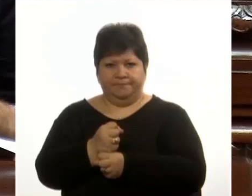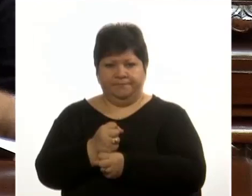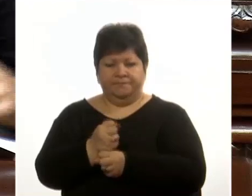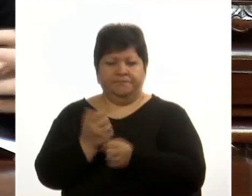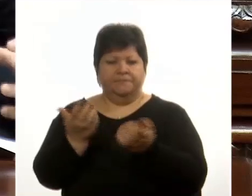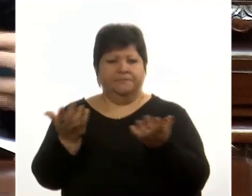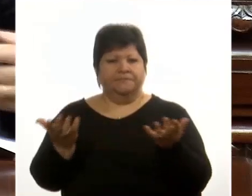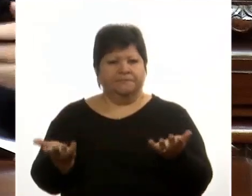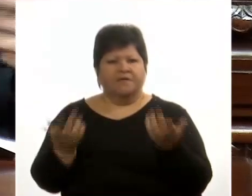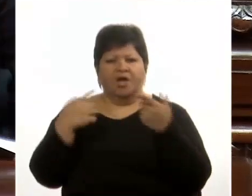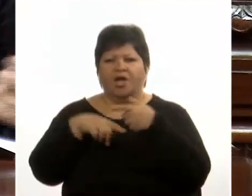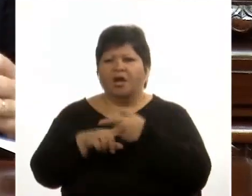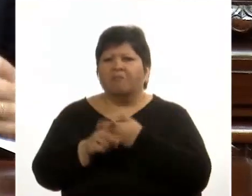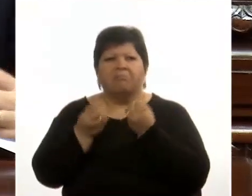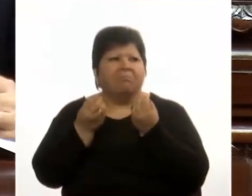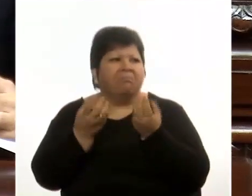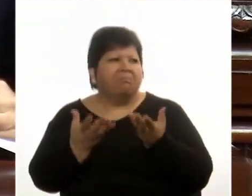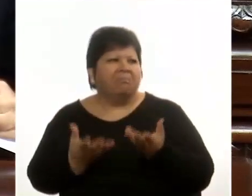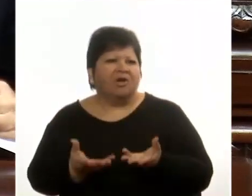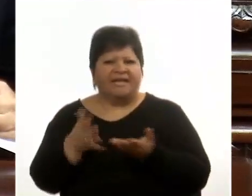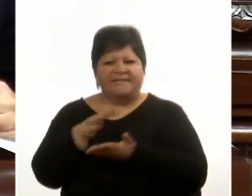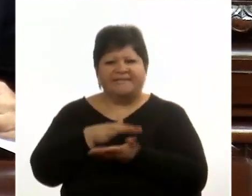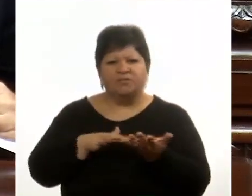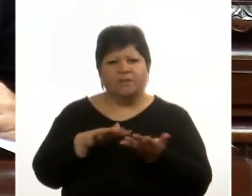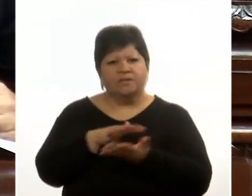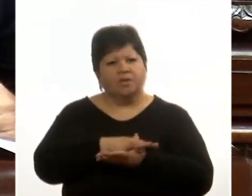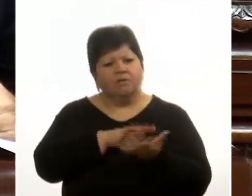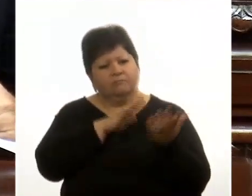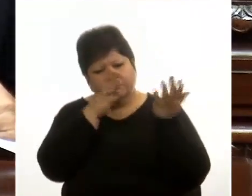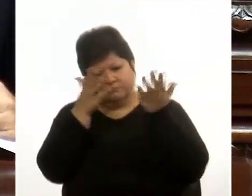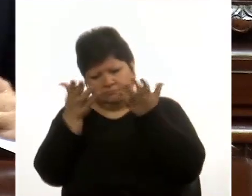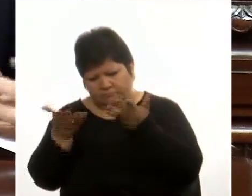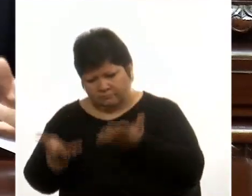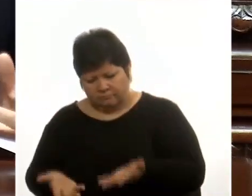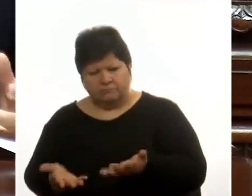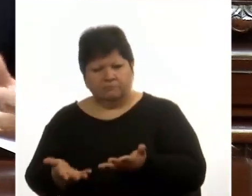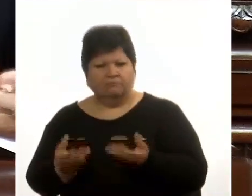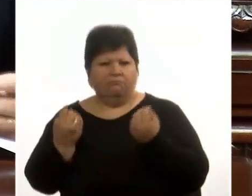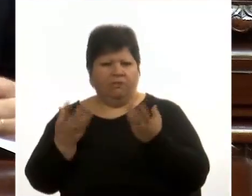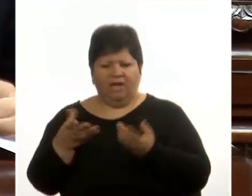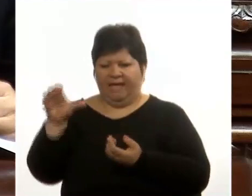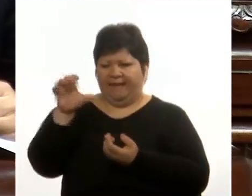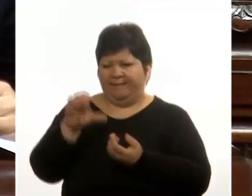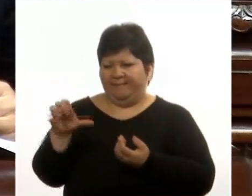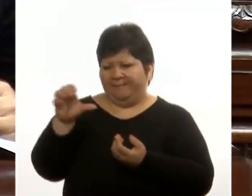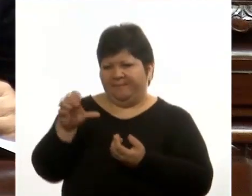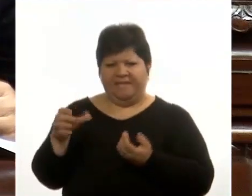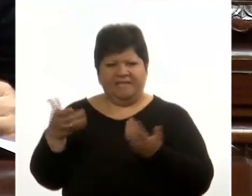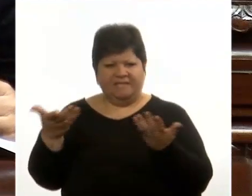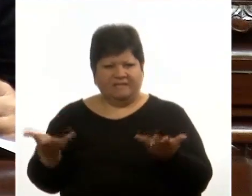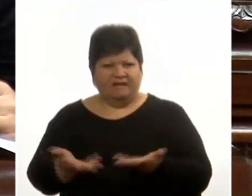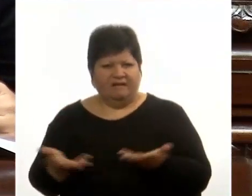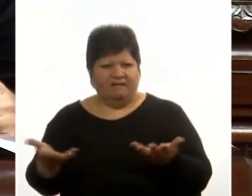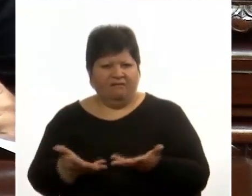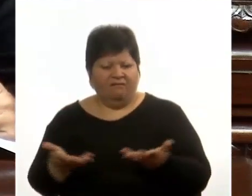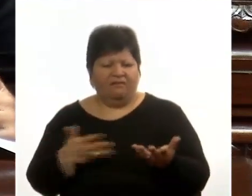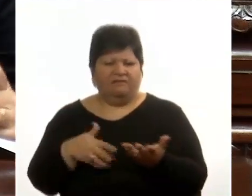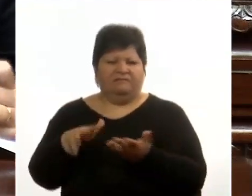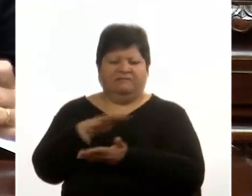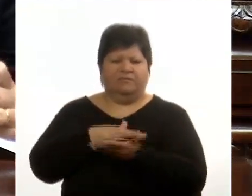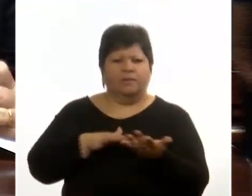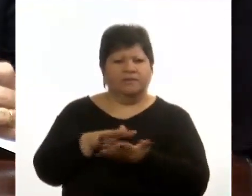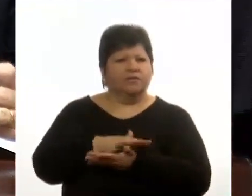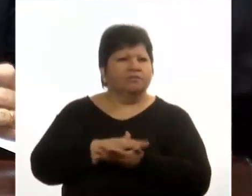Pero nos preguntamos por qué llegamos a esta situación. Por qué esta empresa está en esta situación. Porque en